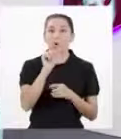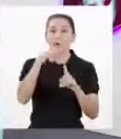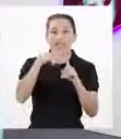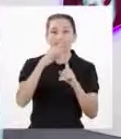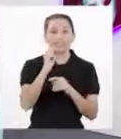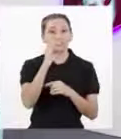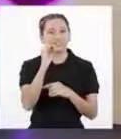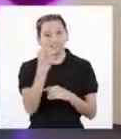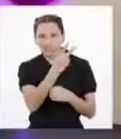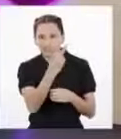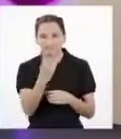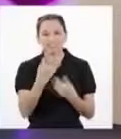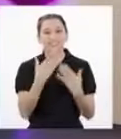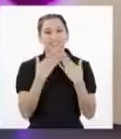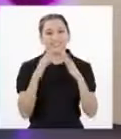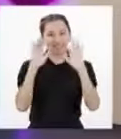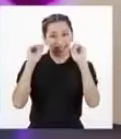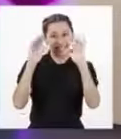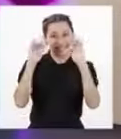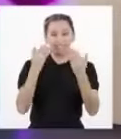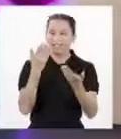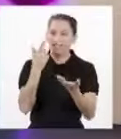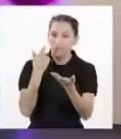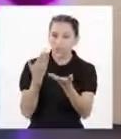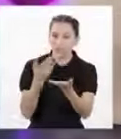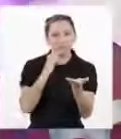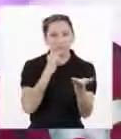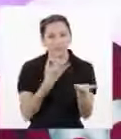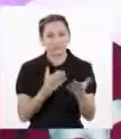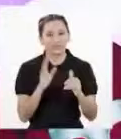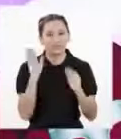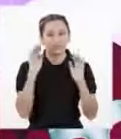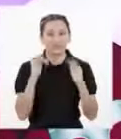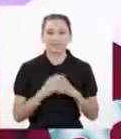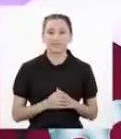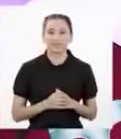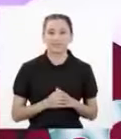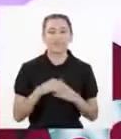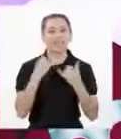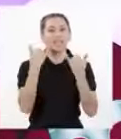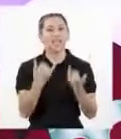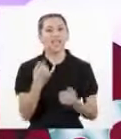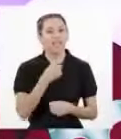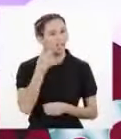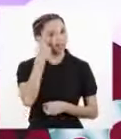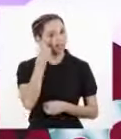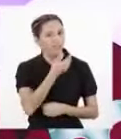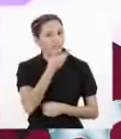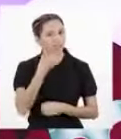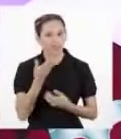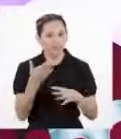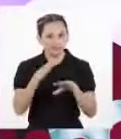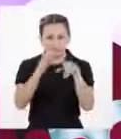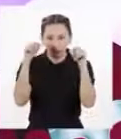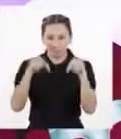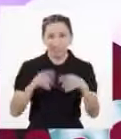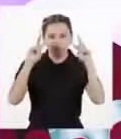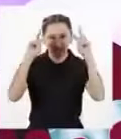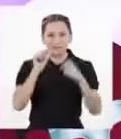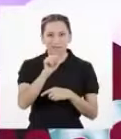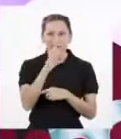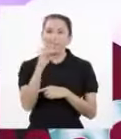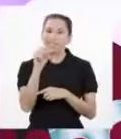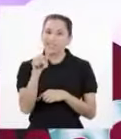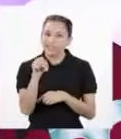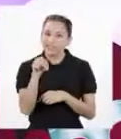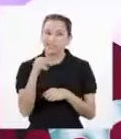¡Hasta pronto, señorita! ¿Caballero? Ahora que entiendo mejor cómo es que funciona esto de la información genética